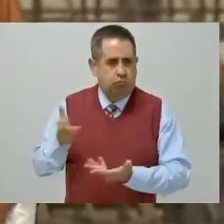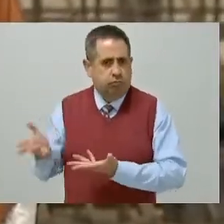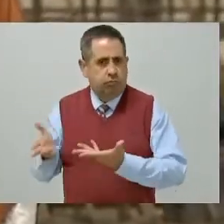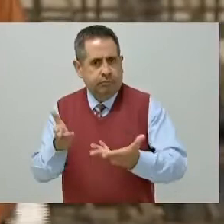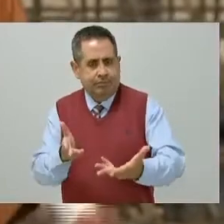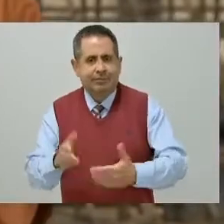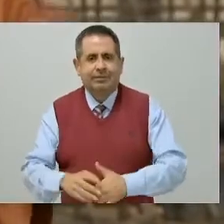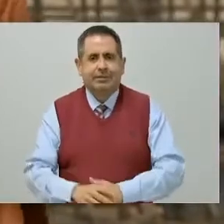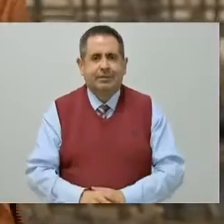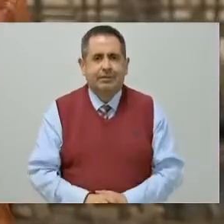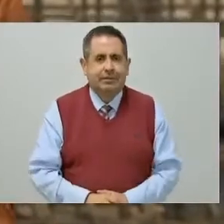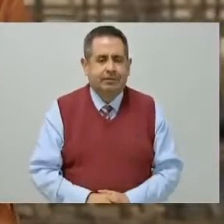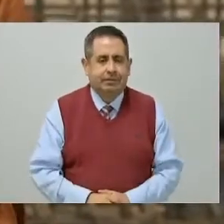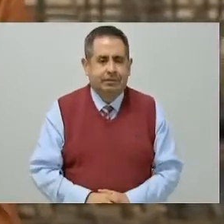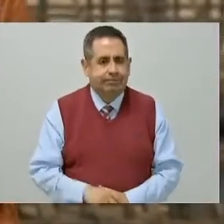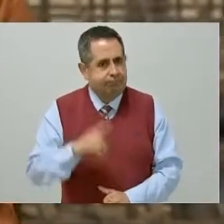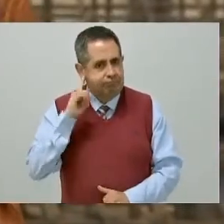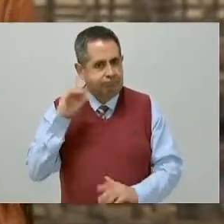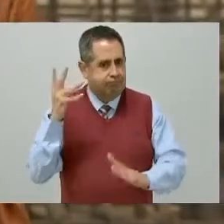Obrador.